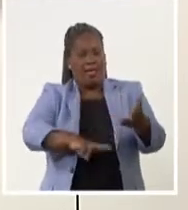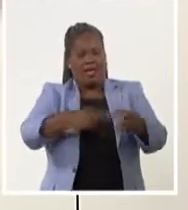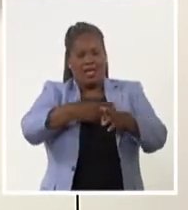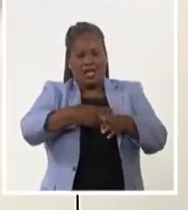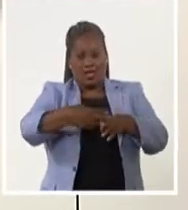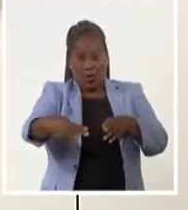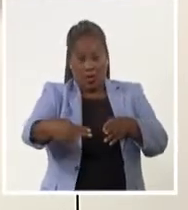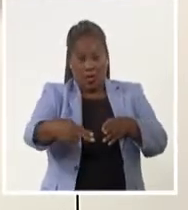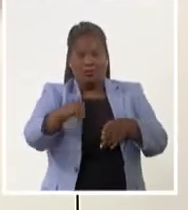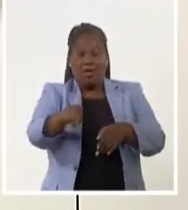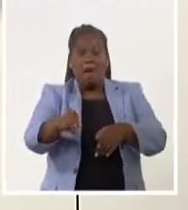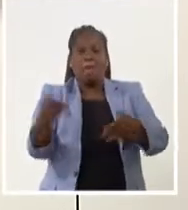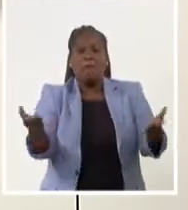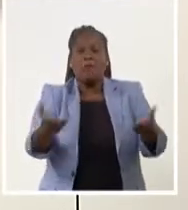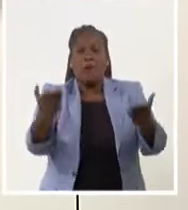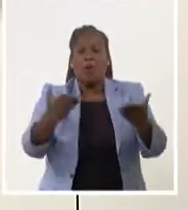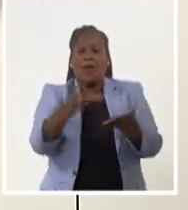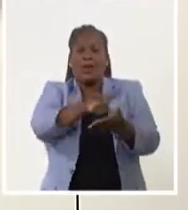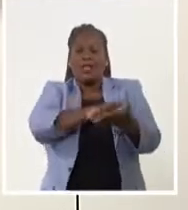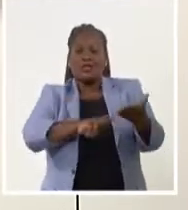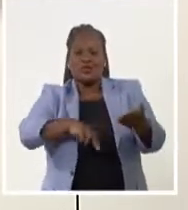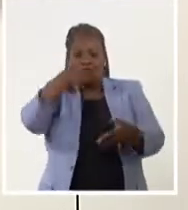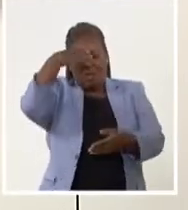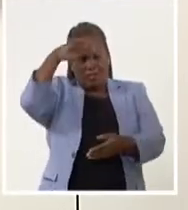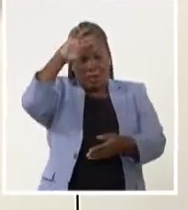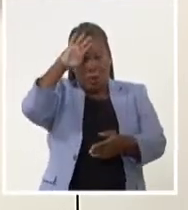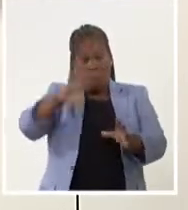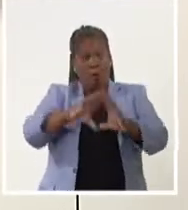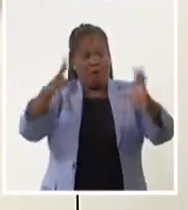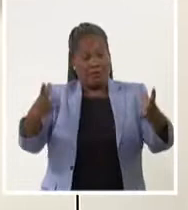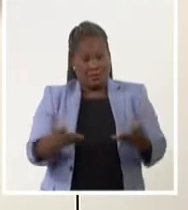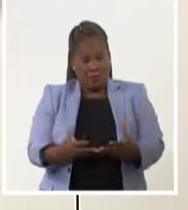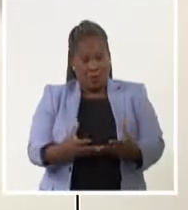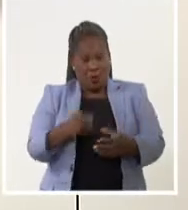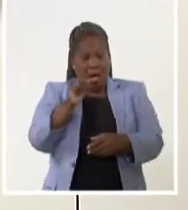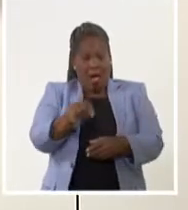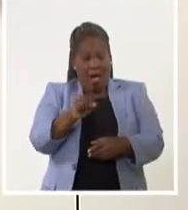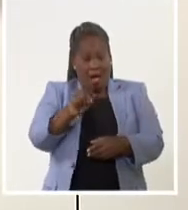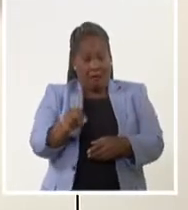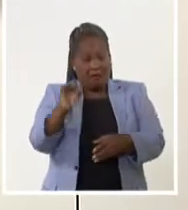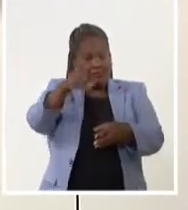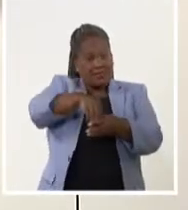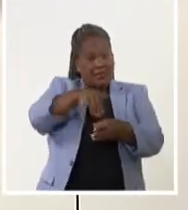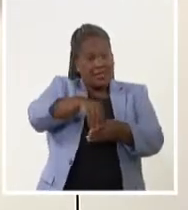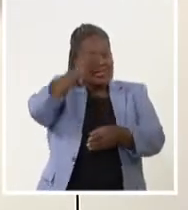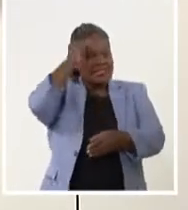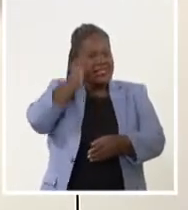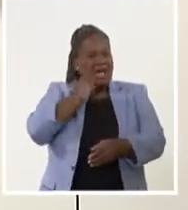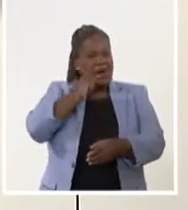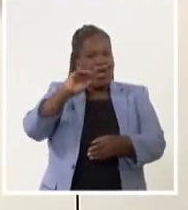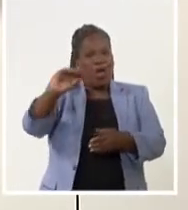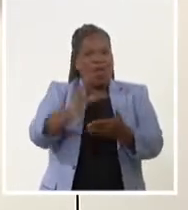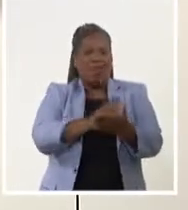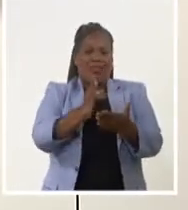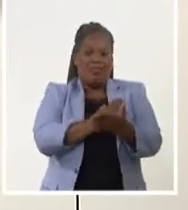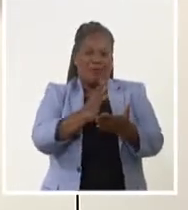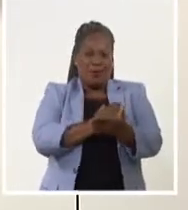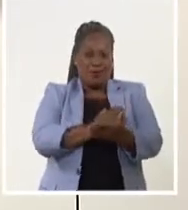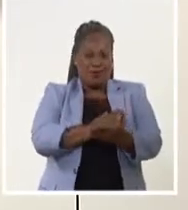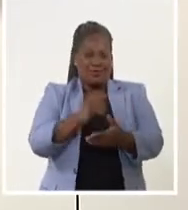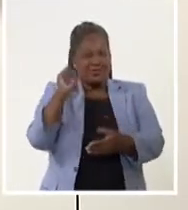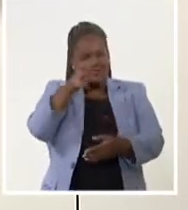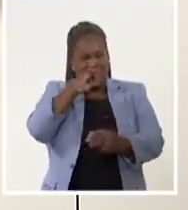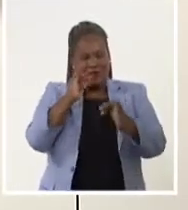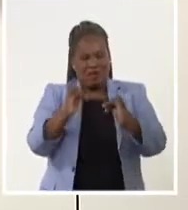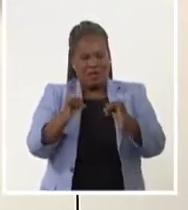promovió la lectura de ejemplares de la historia patria y universal. La actividad estuvo insertada en el sábado del libro. Con esta información finalizan